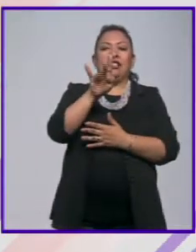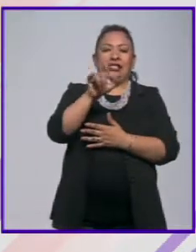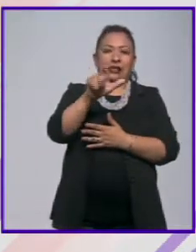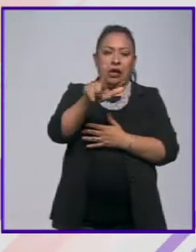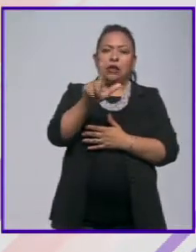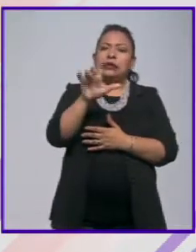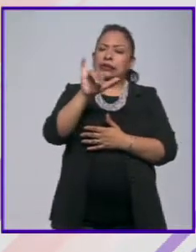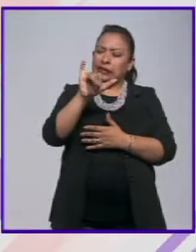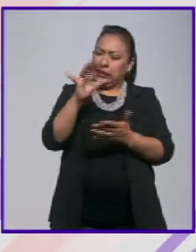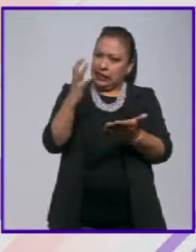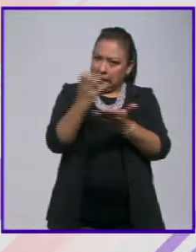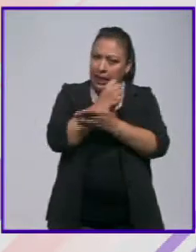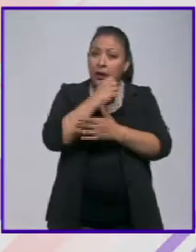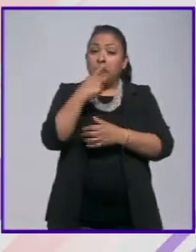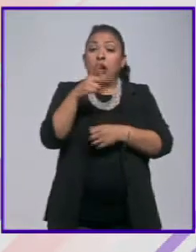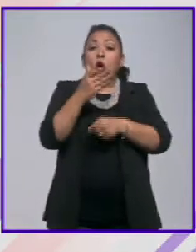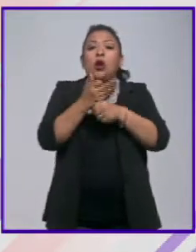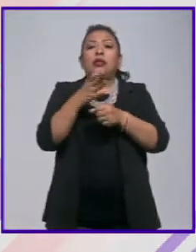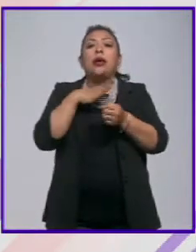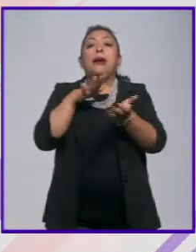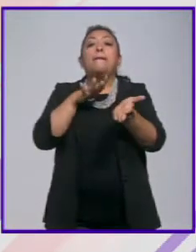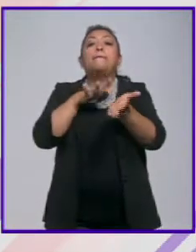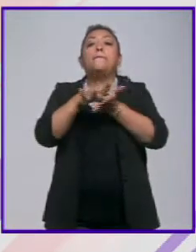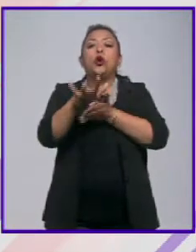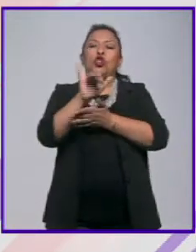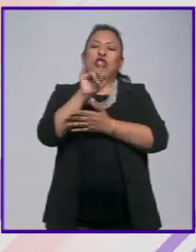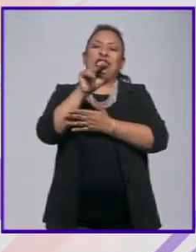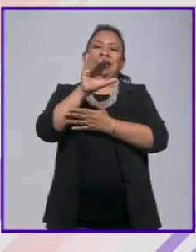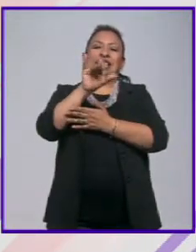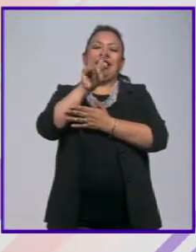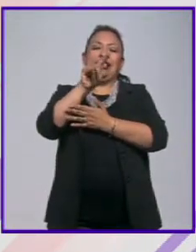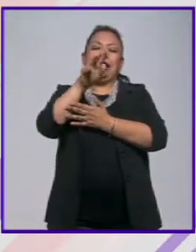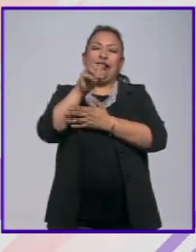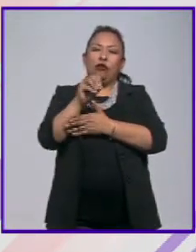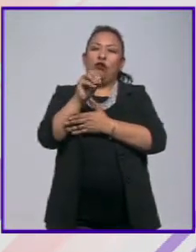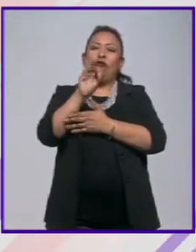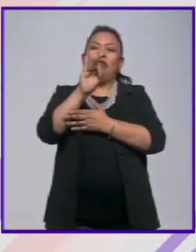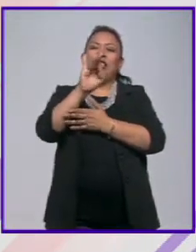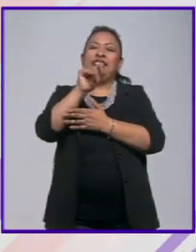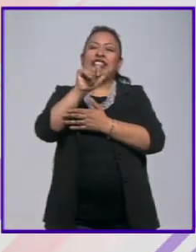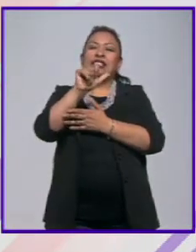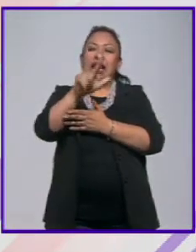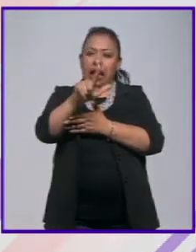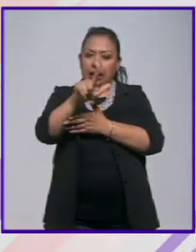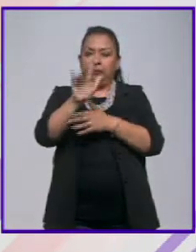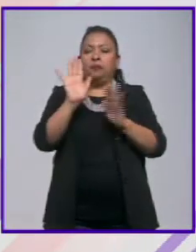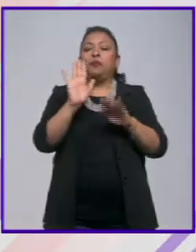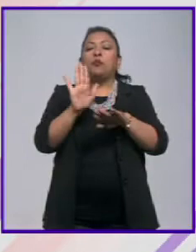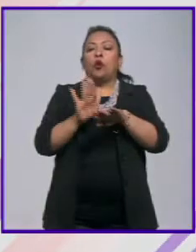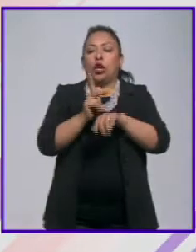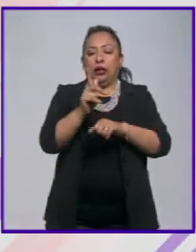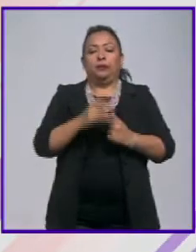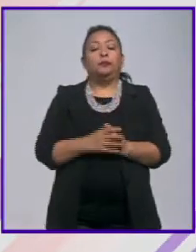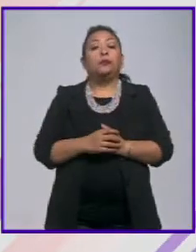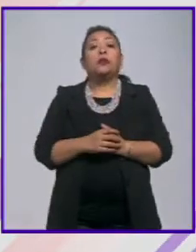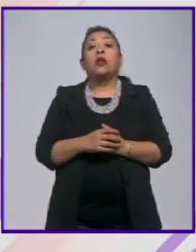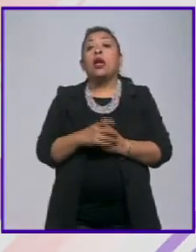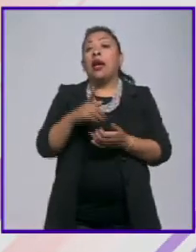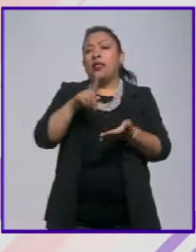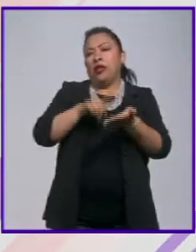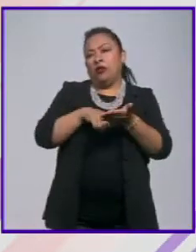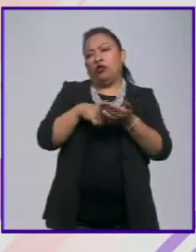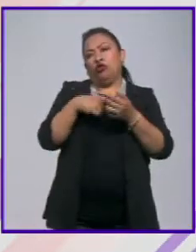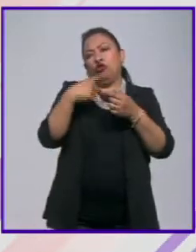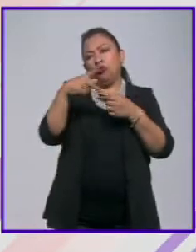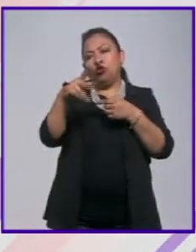lo que hemos logrado hasta este momento son incentivos fiscales porque porque lo que tú tienes por ejemplo entre todo lo que